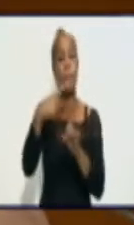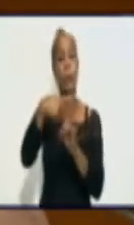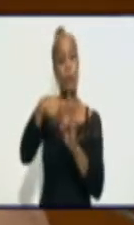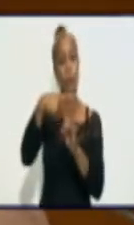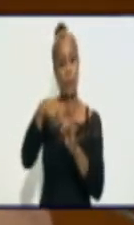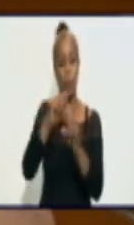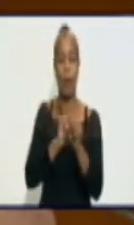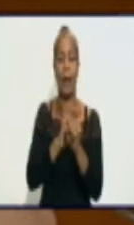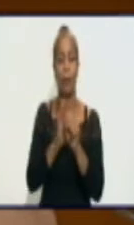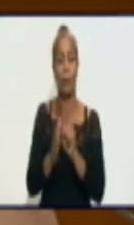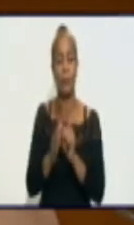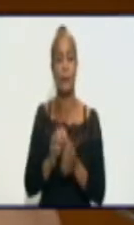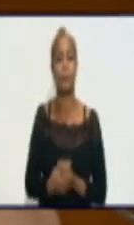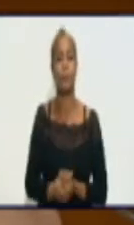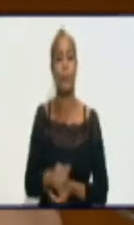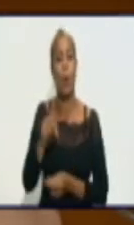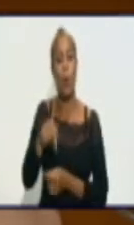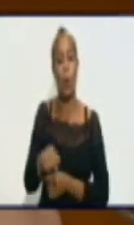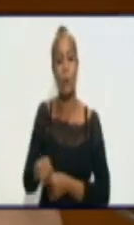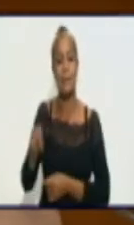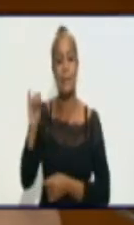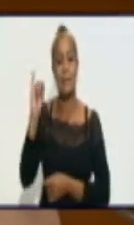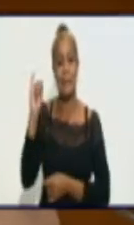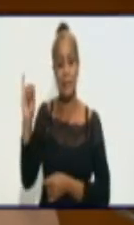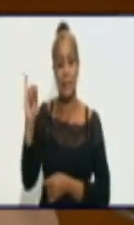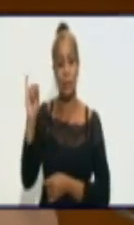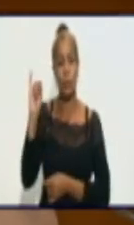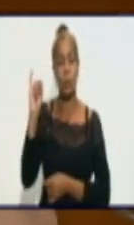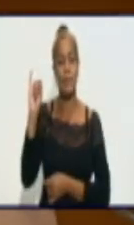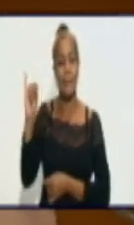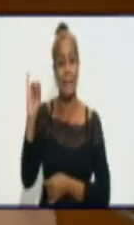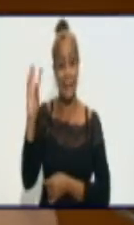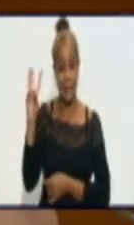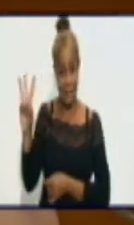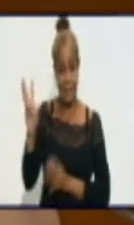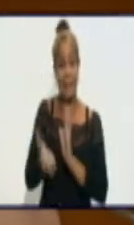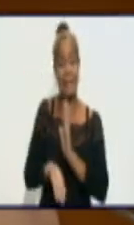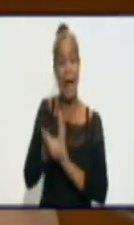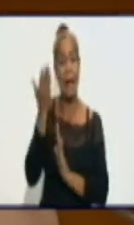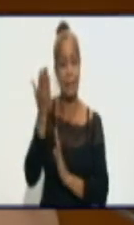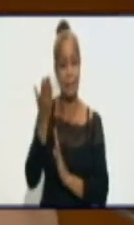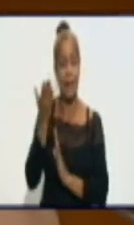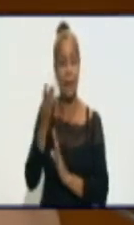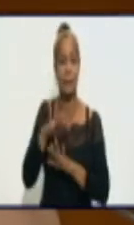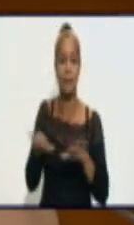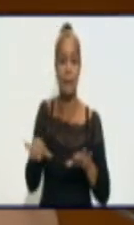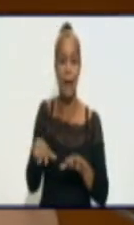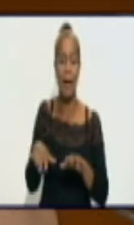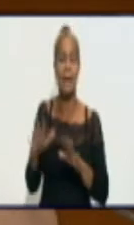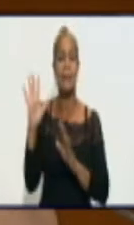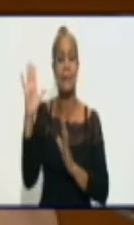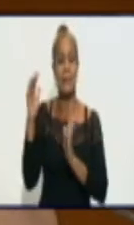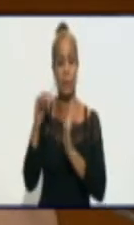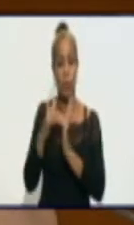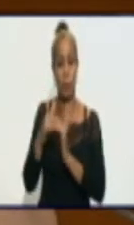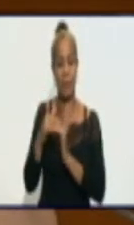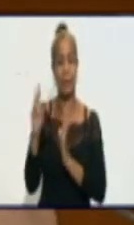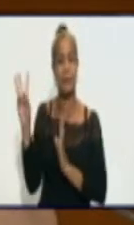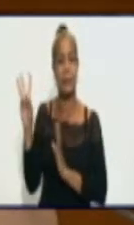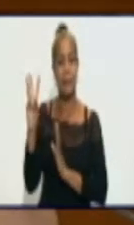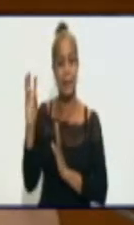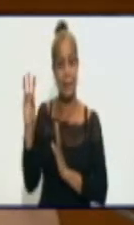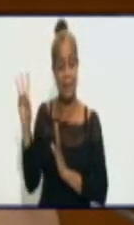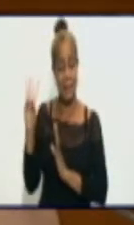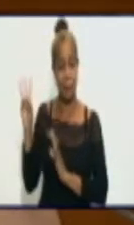Hoy se dieron 373 altas en las últimas 24 horas. Tenemos recuperados 5.533 pacientes.